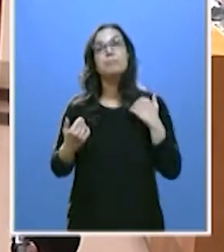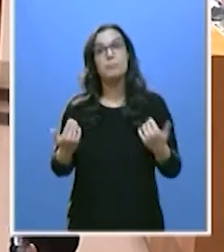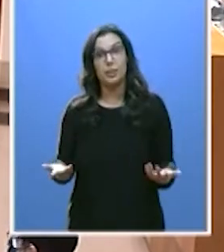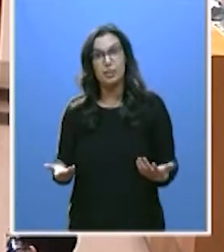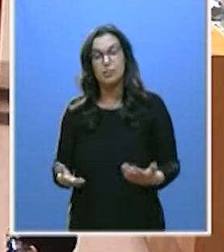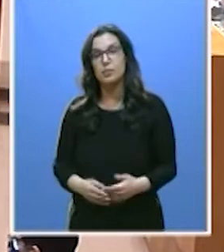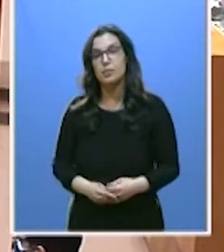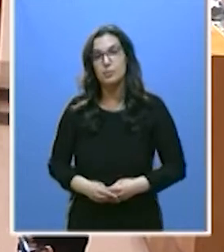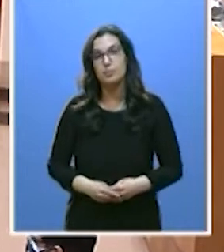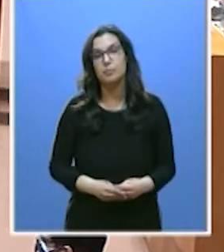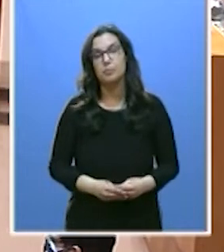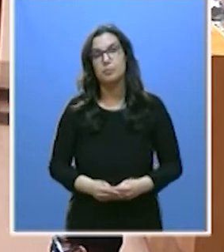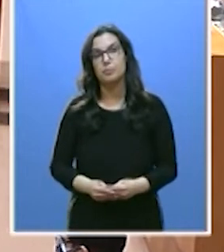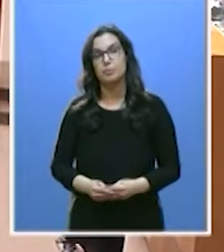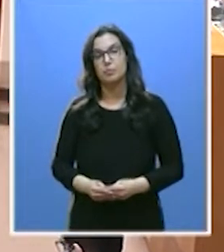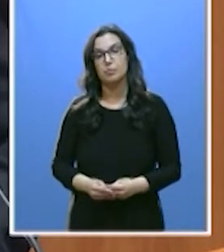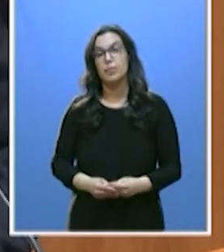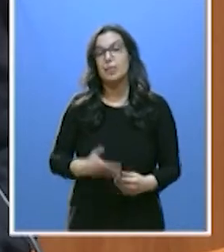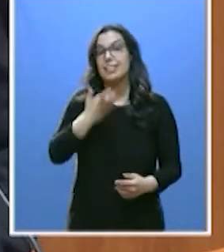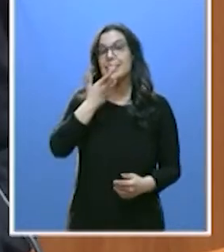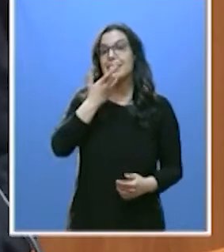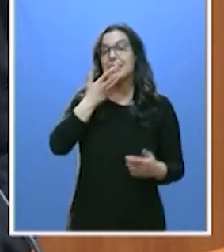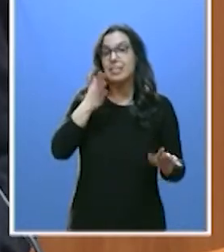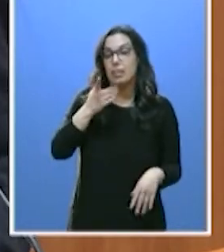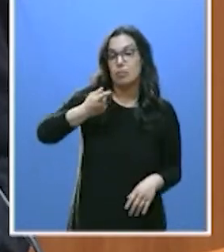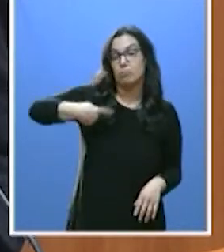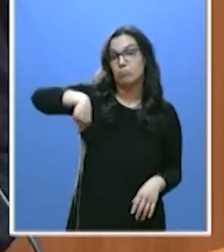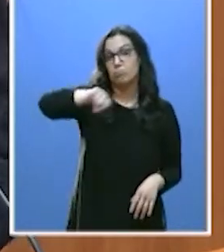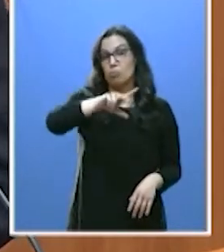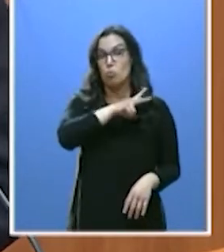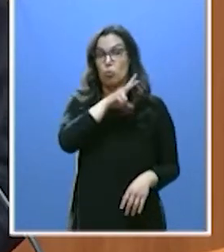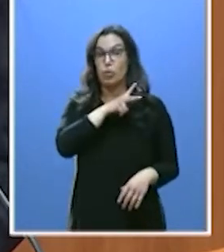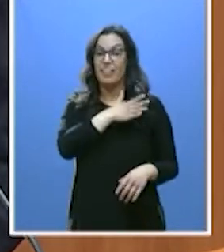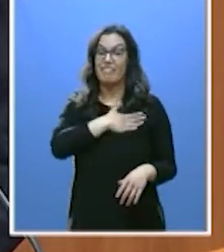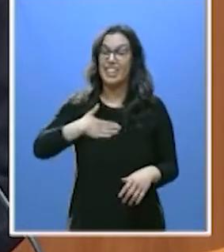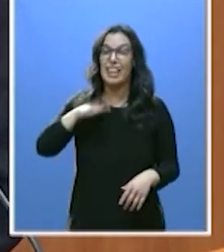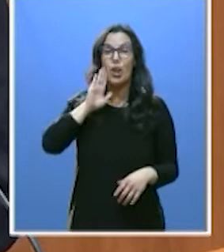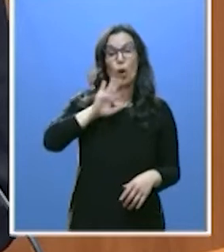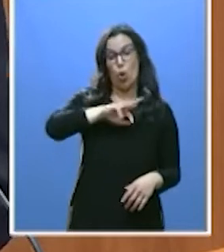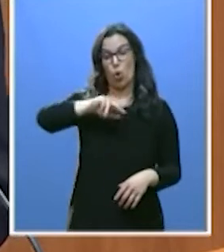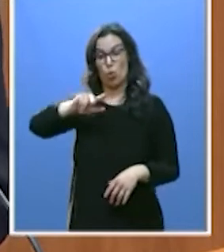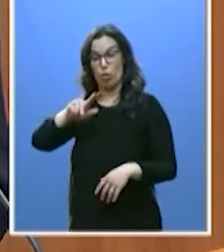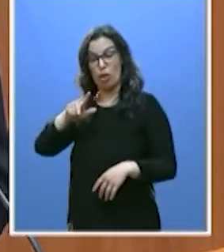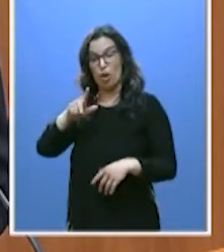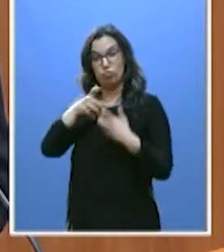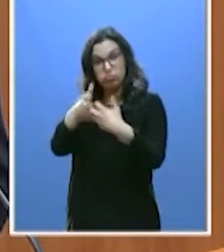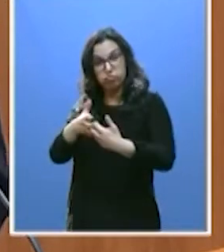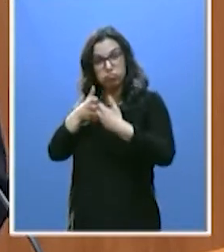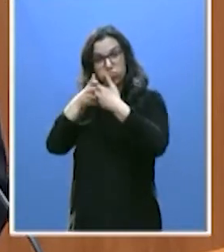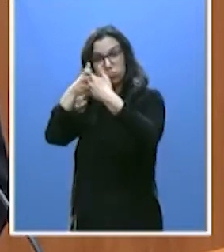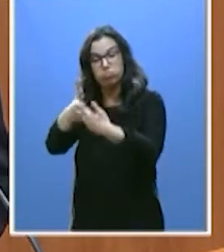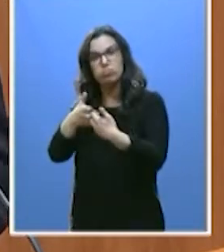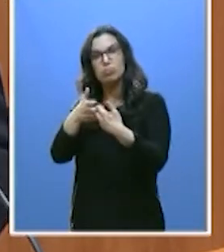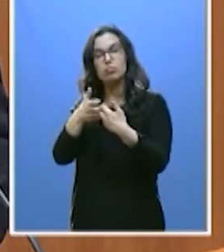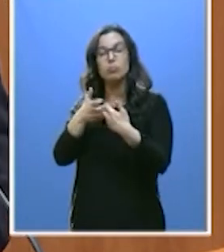si quieren ustedes luchar contra la corrupción, no deberían de votar